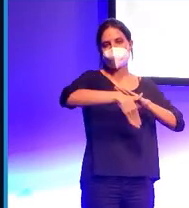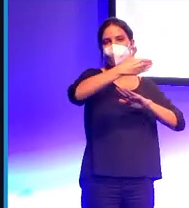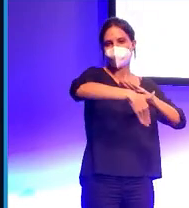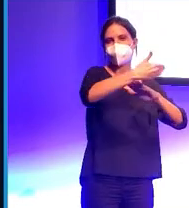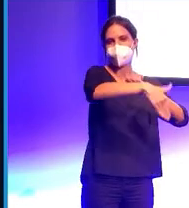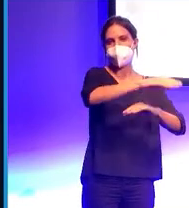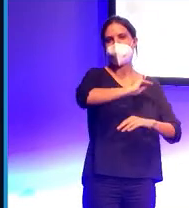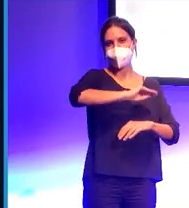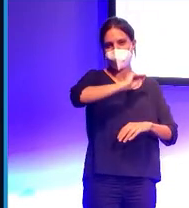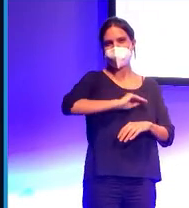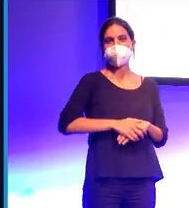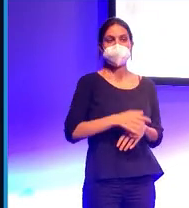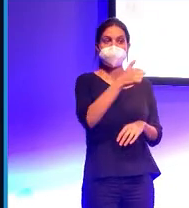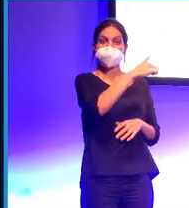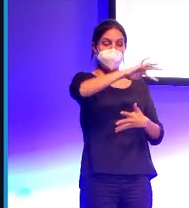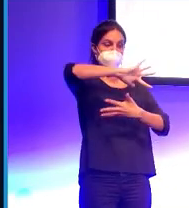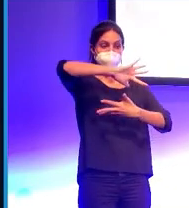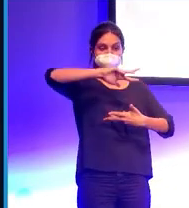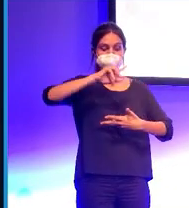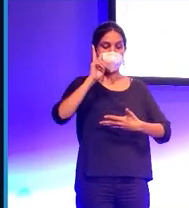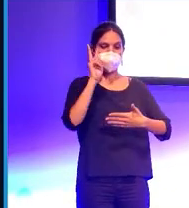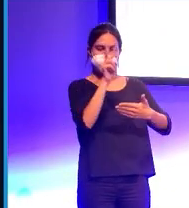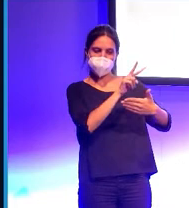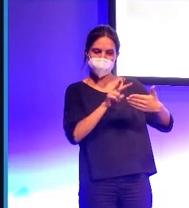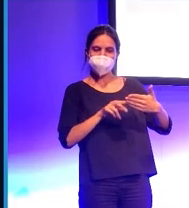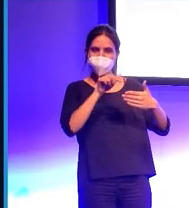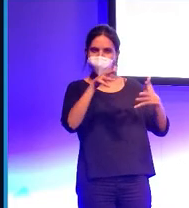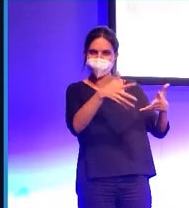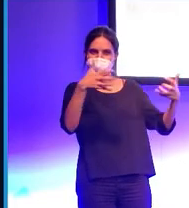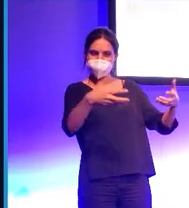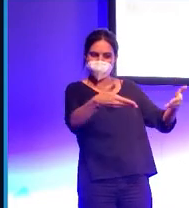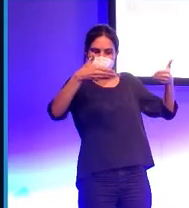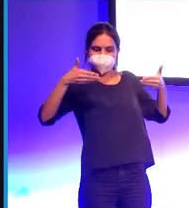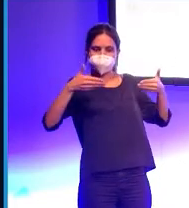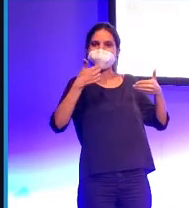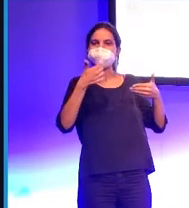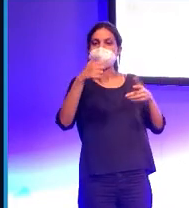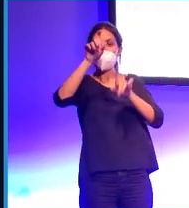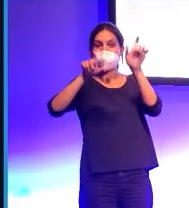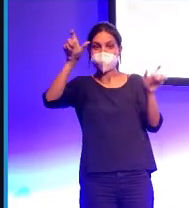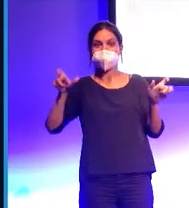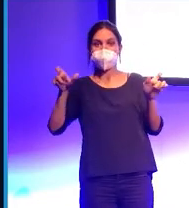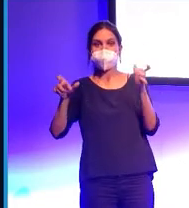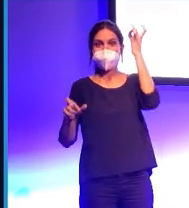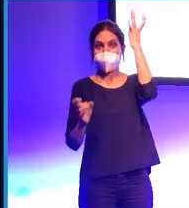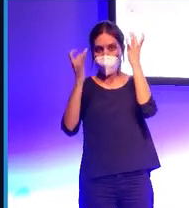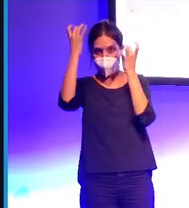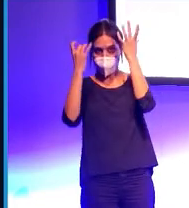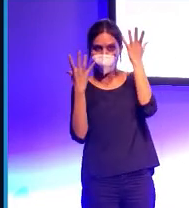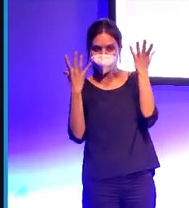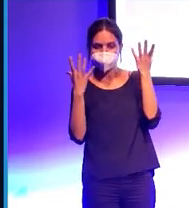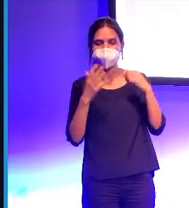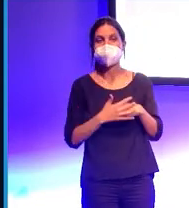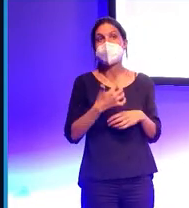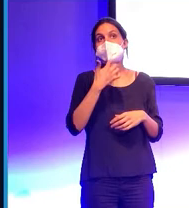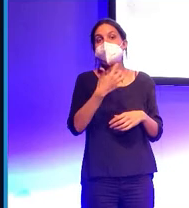O sea, leyendo la noticia en detalle, esta es una parte del texto y dice sus creadores, los creadores del robot en este caso, no descartan que